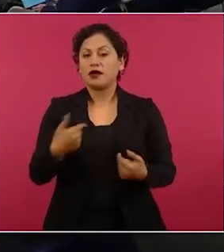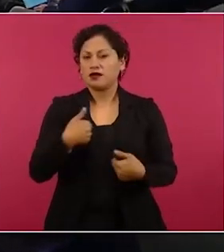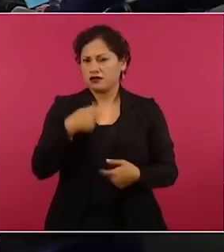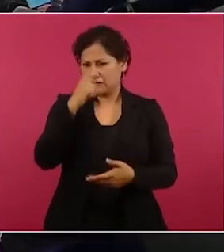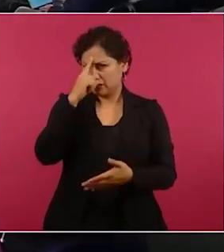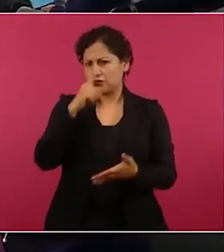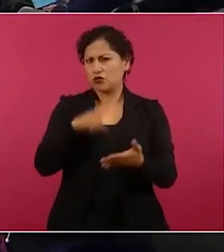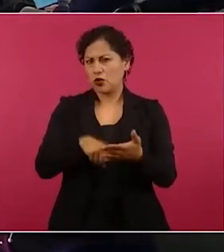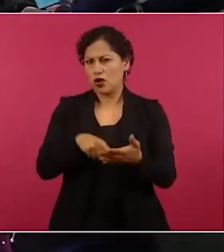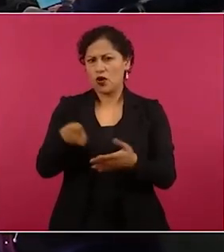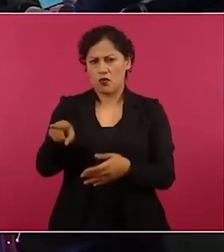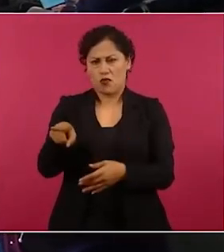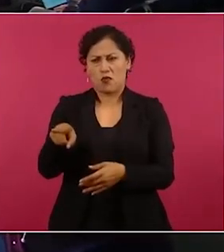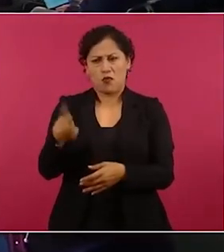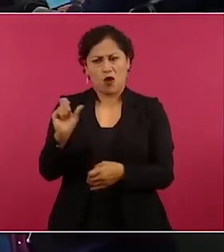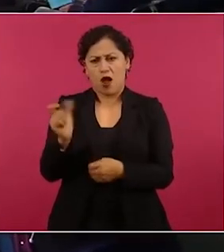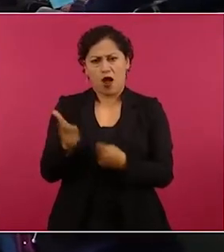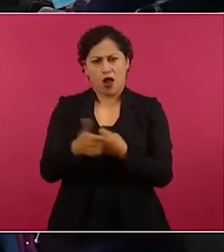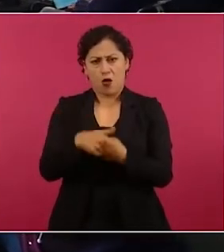pero